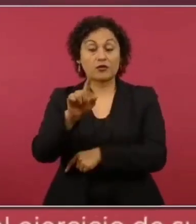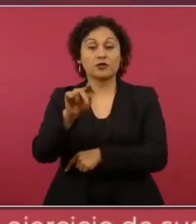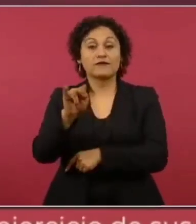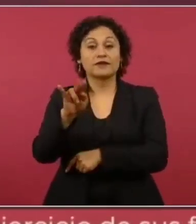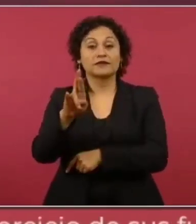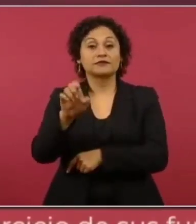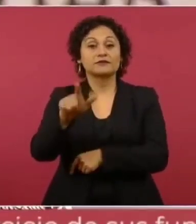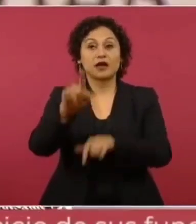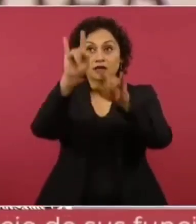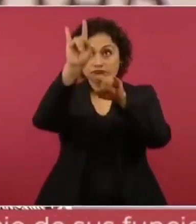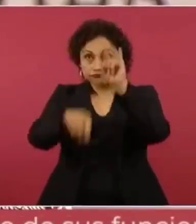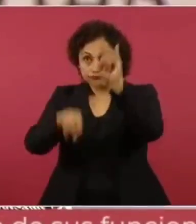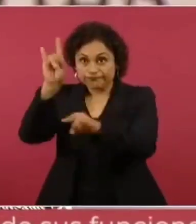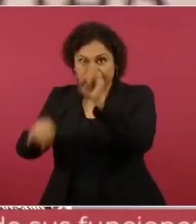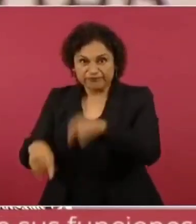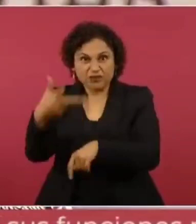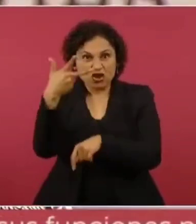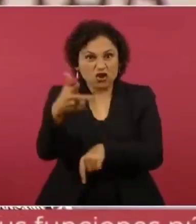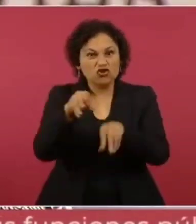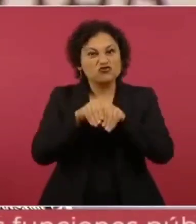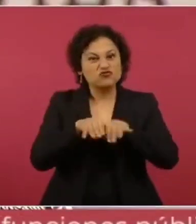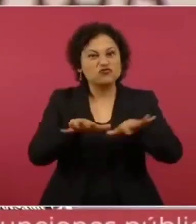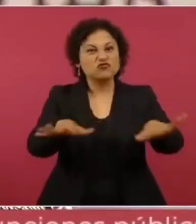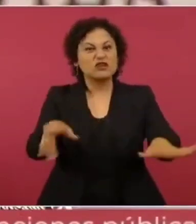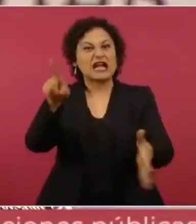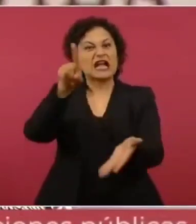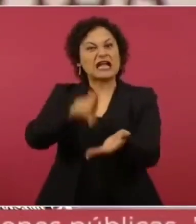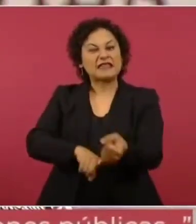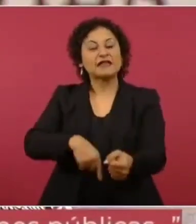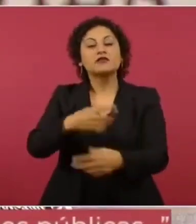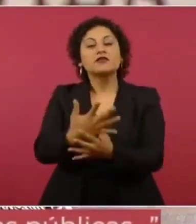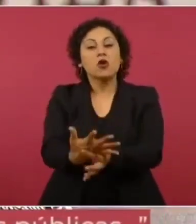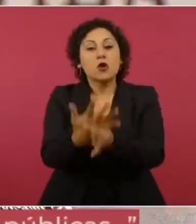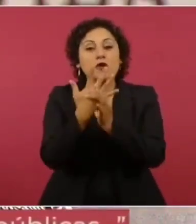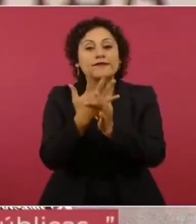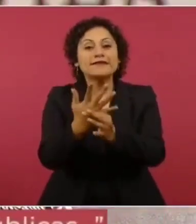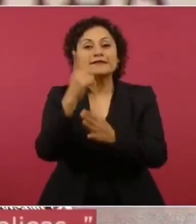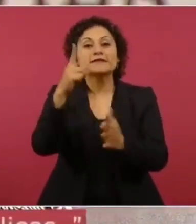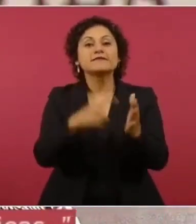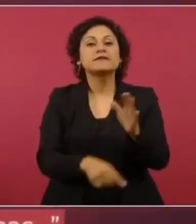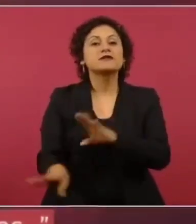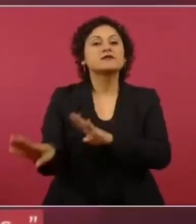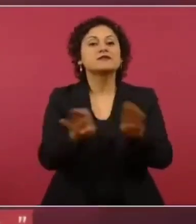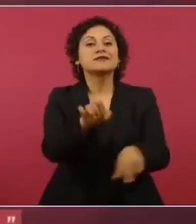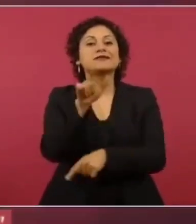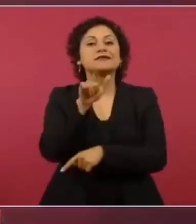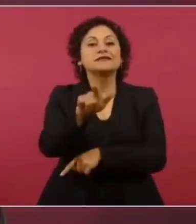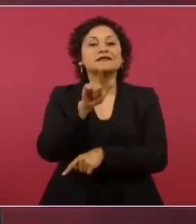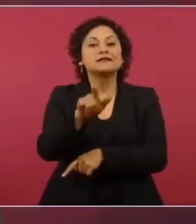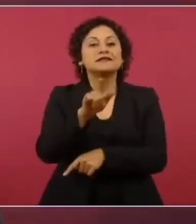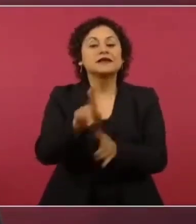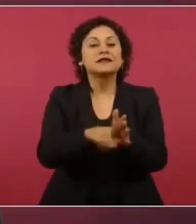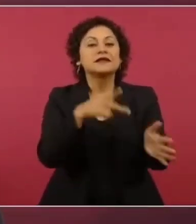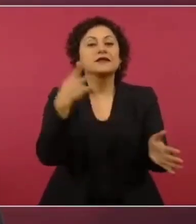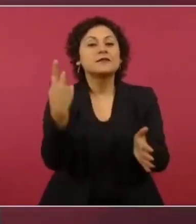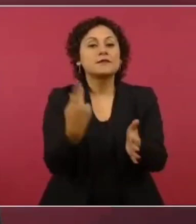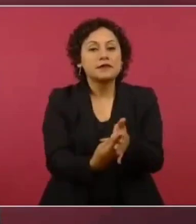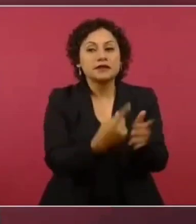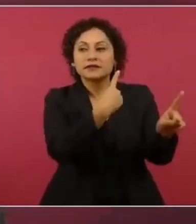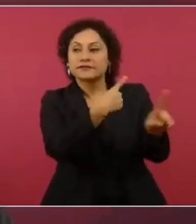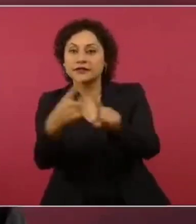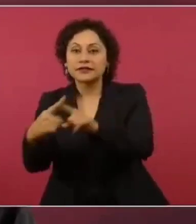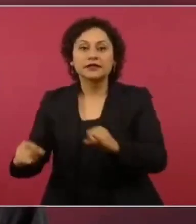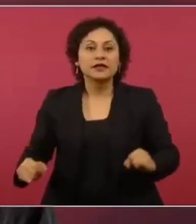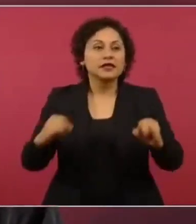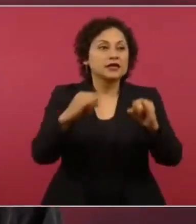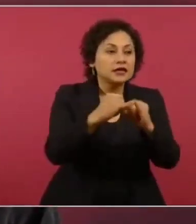titulada en riesgo mil novecientas diecisiete plazas por cierre de dependencias, en